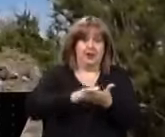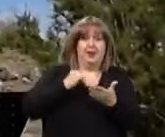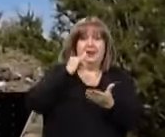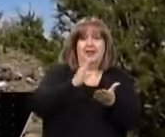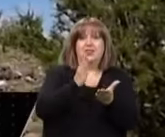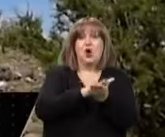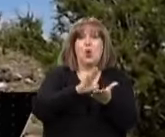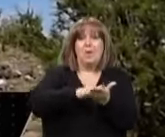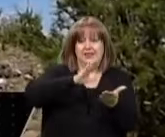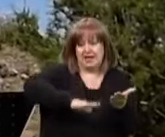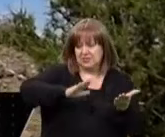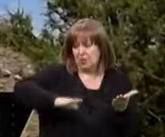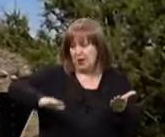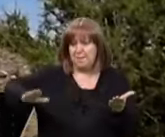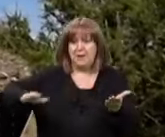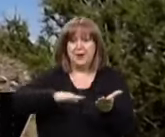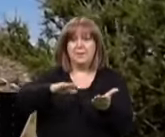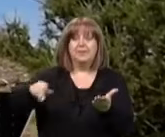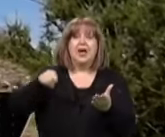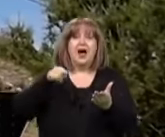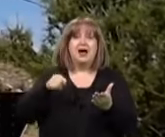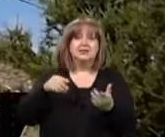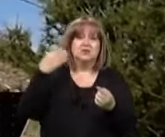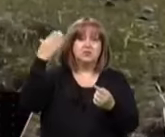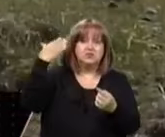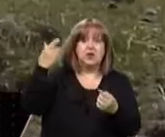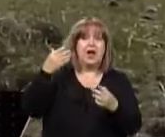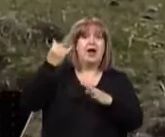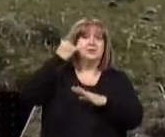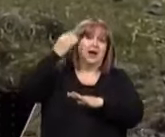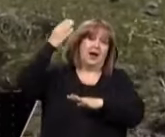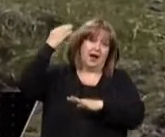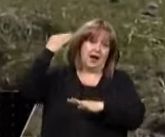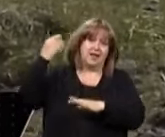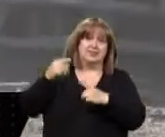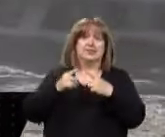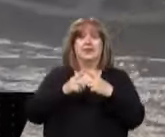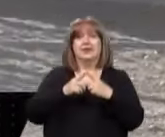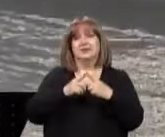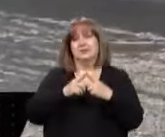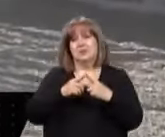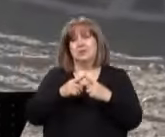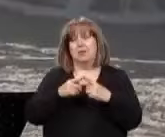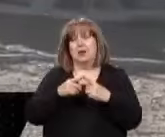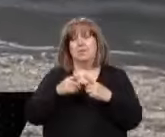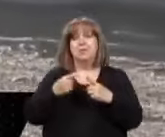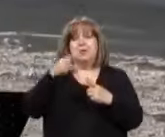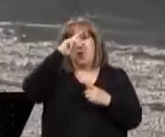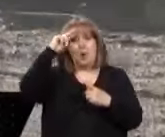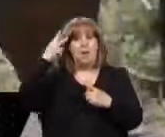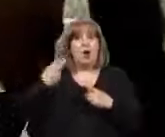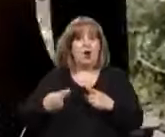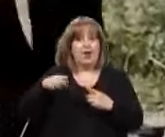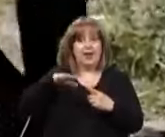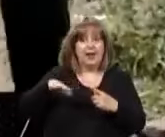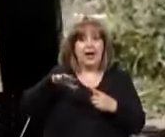documentación que marca cómo se parlamentó con los indios de Teles de Meneses, en la cual los indios contaban justamente